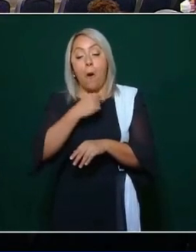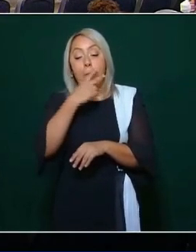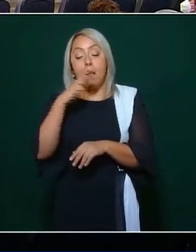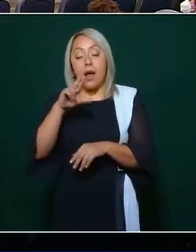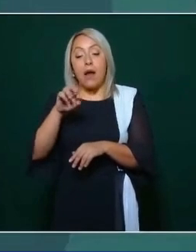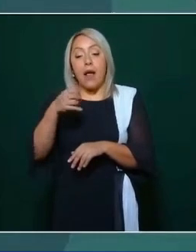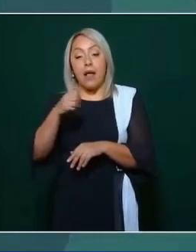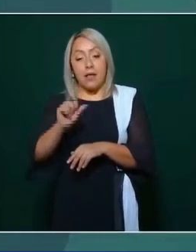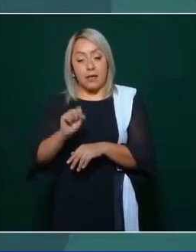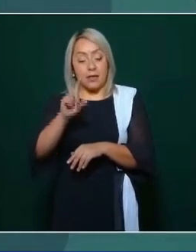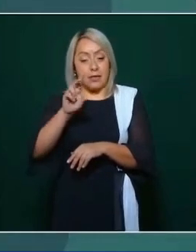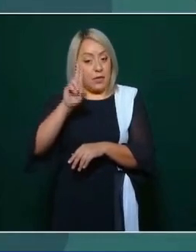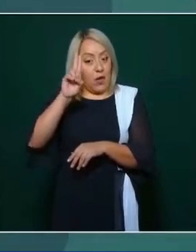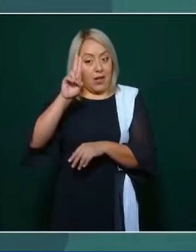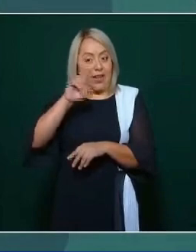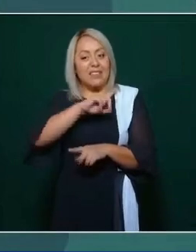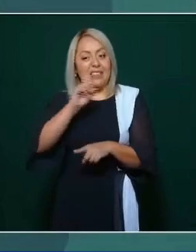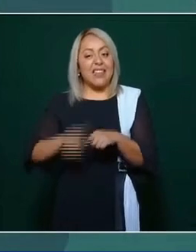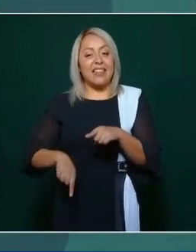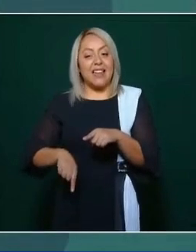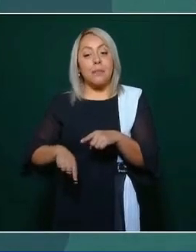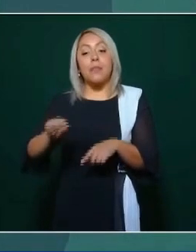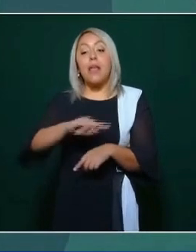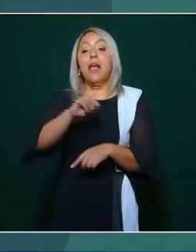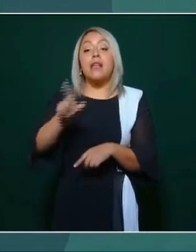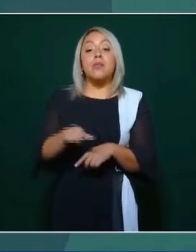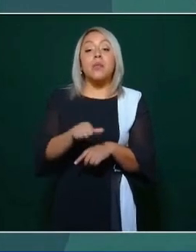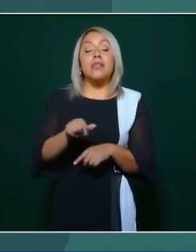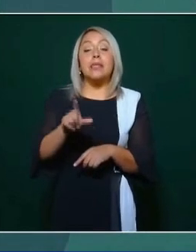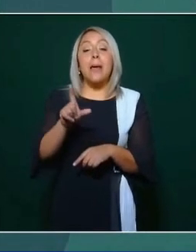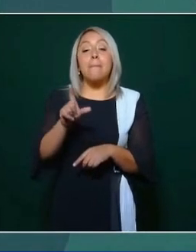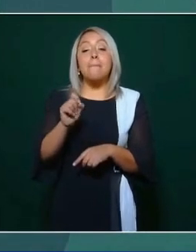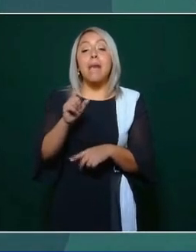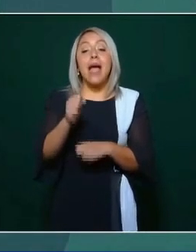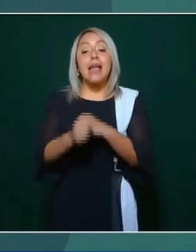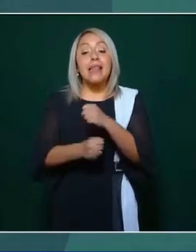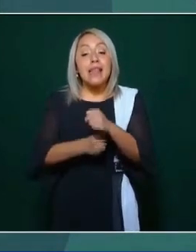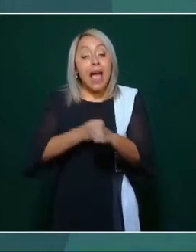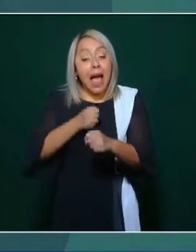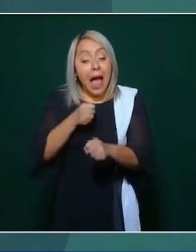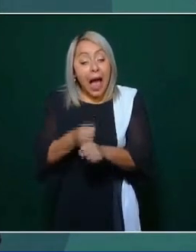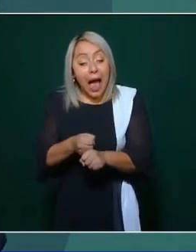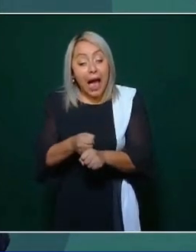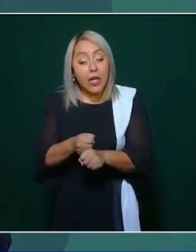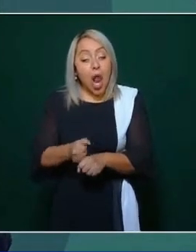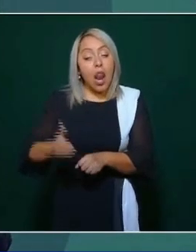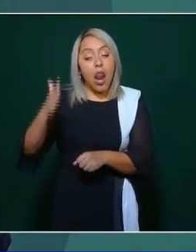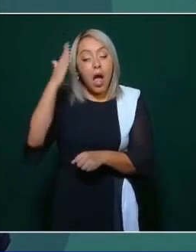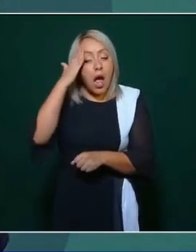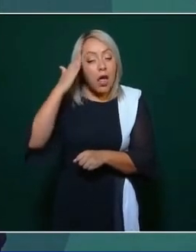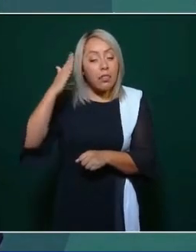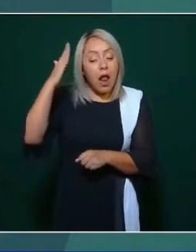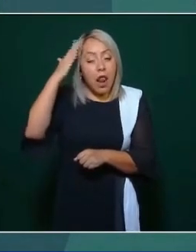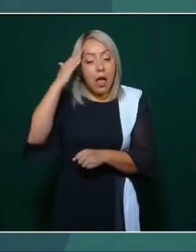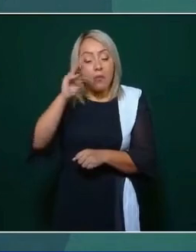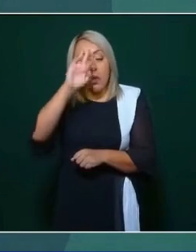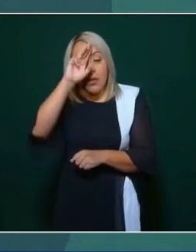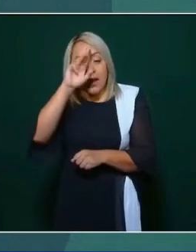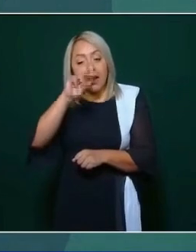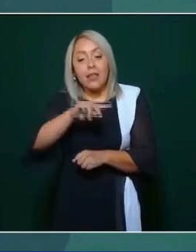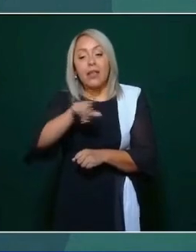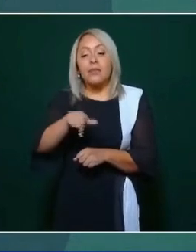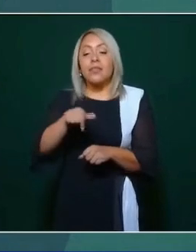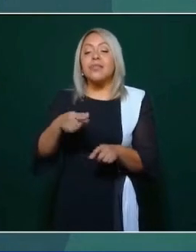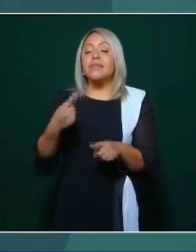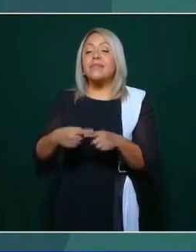después de estar 20 años dominando Nuevo León ¿de a quién creen que manda